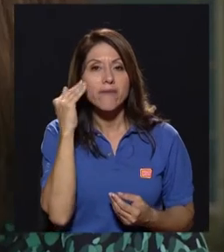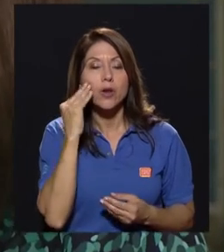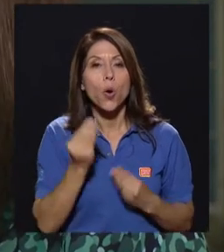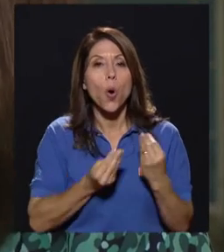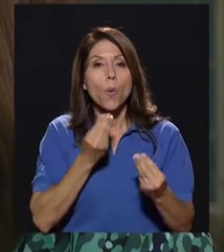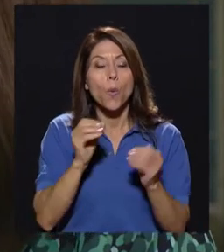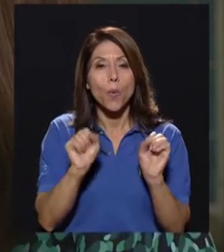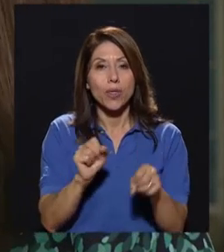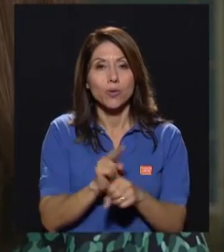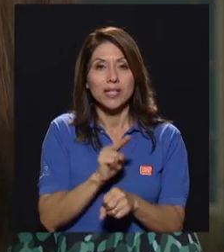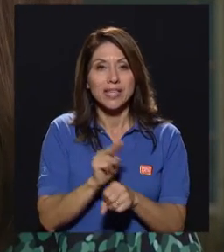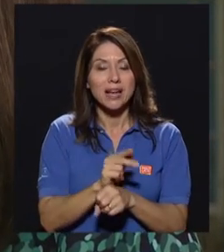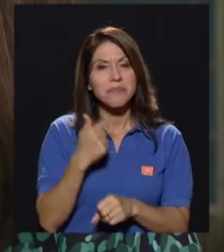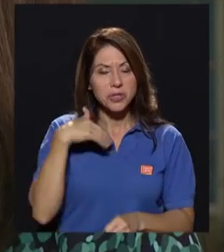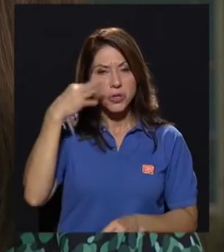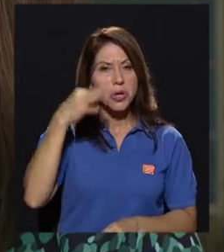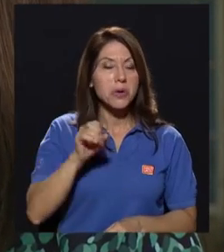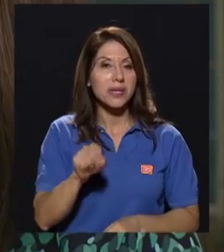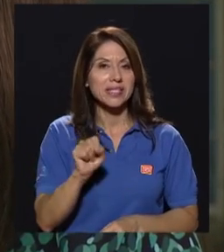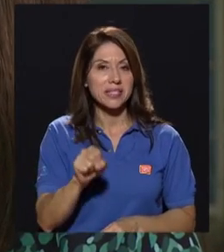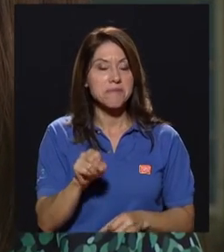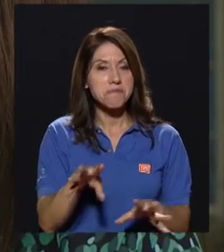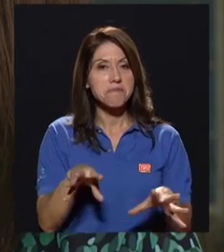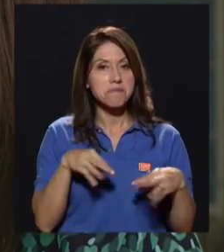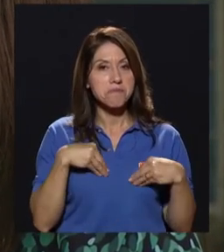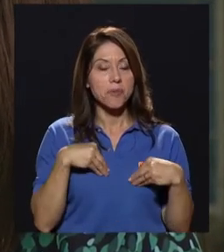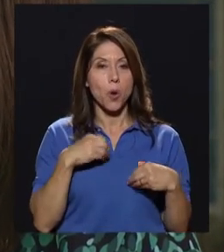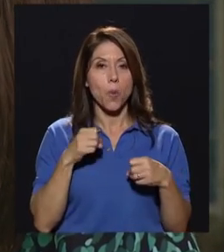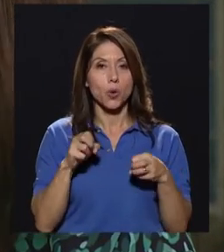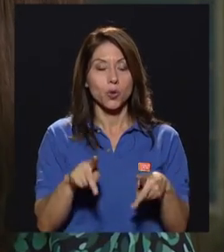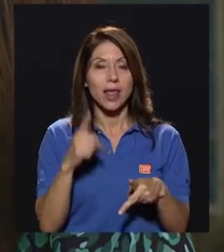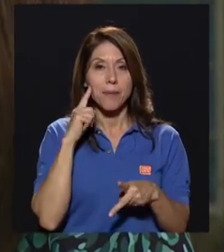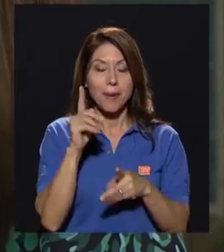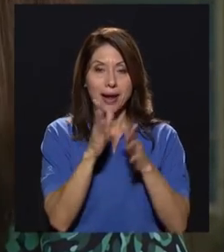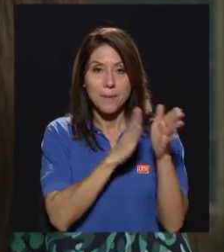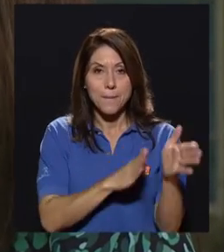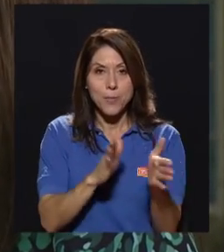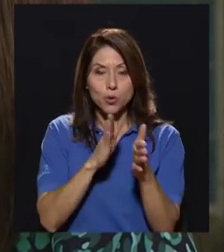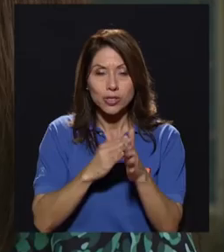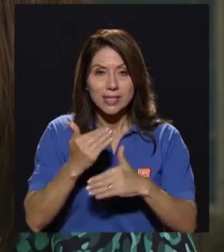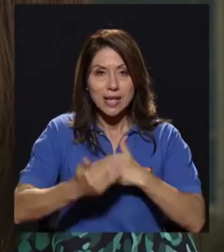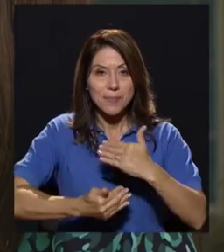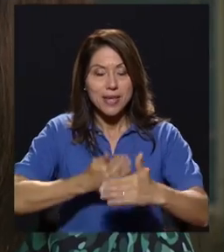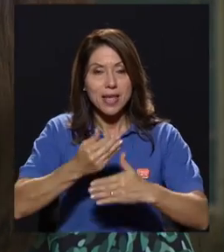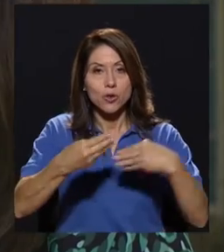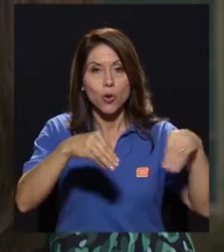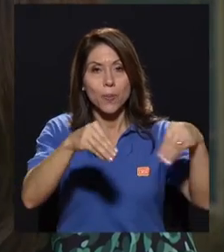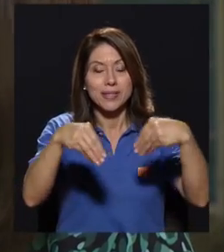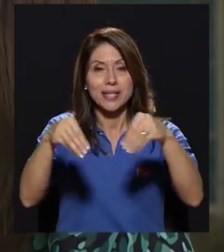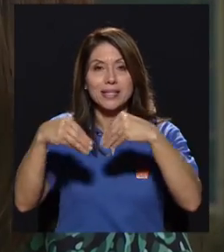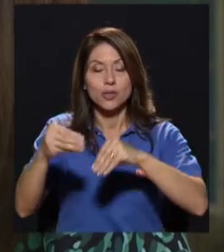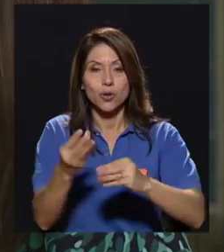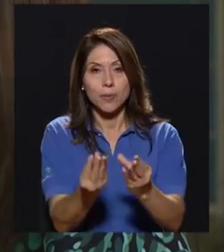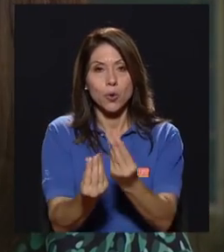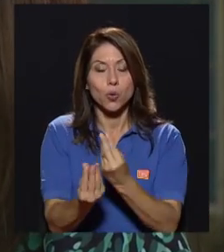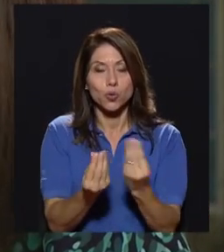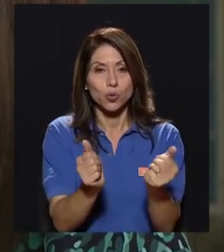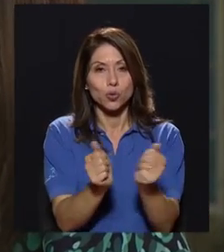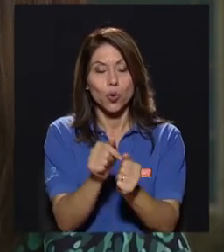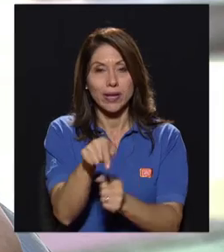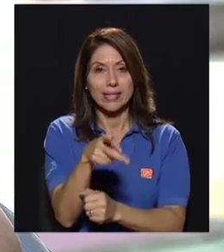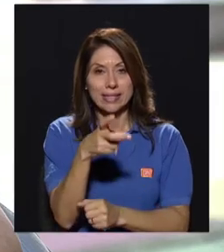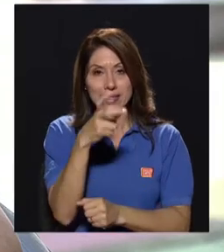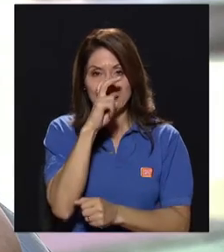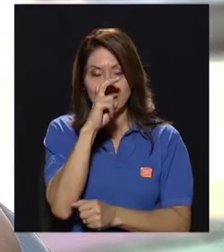utilizar. Creo que sí, creo que sí hay oportunidad para el procesamiento de insectos y la comercialización de productos con esta materia